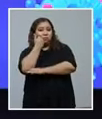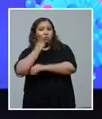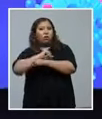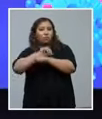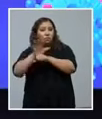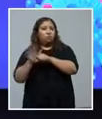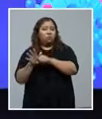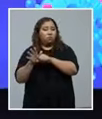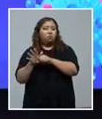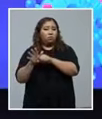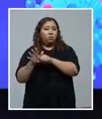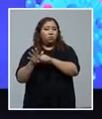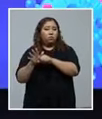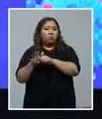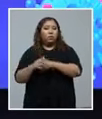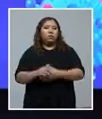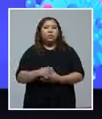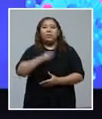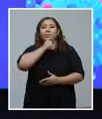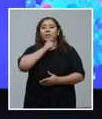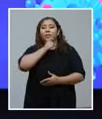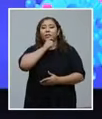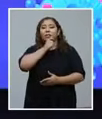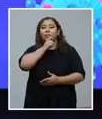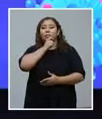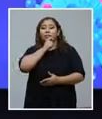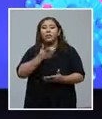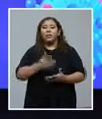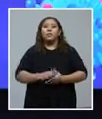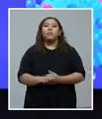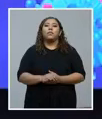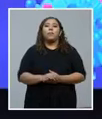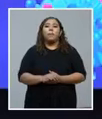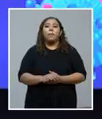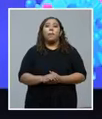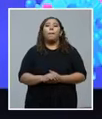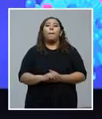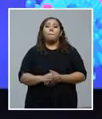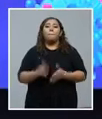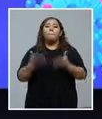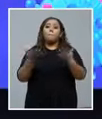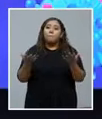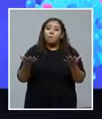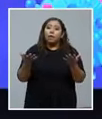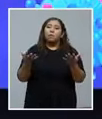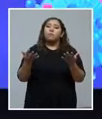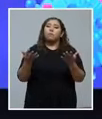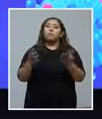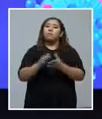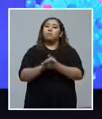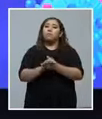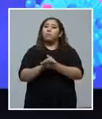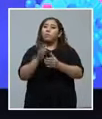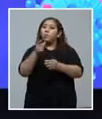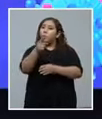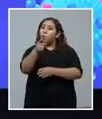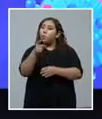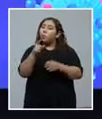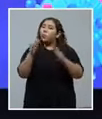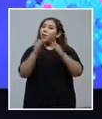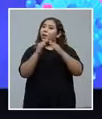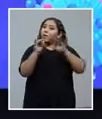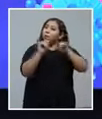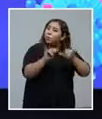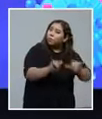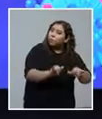muy difícil. que todas estas medidas tratan de hacer es enlentecer el contagio. Pero sabemos que en